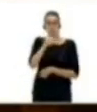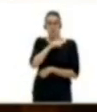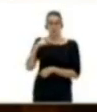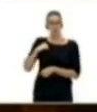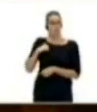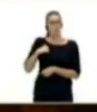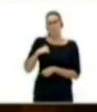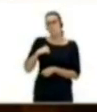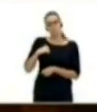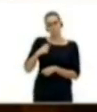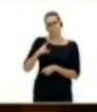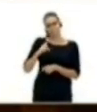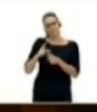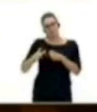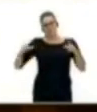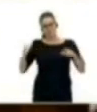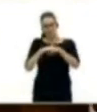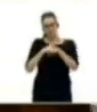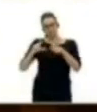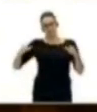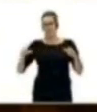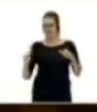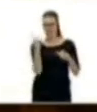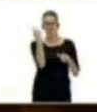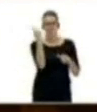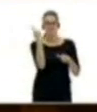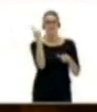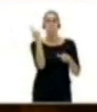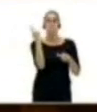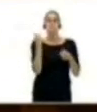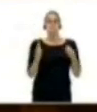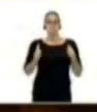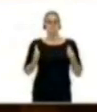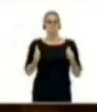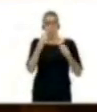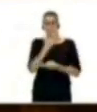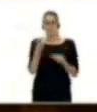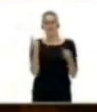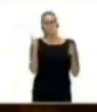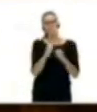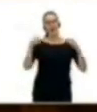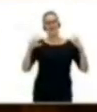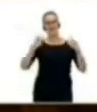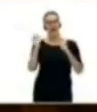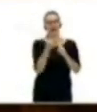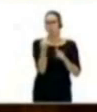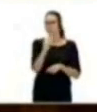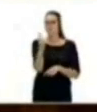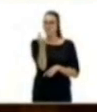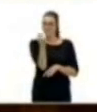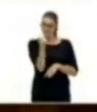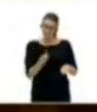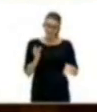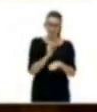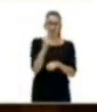ratio. La educación pública no se mejora sola, por arte de magia. Hay que invertir en ella, hay que poner dinero de los